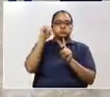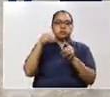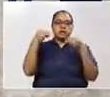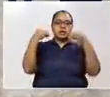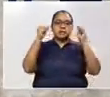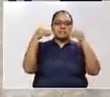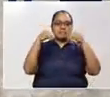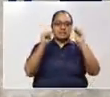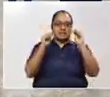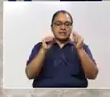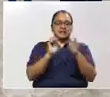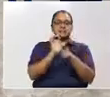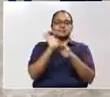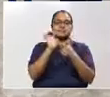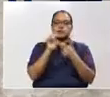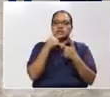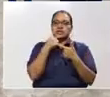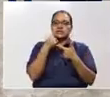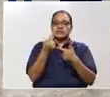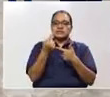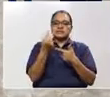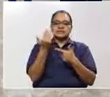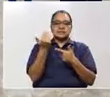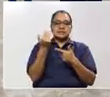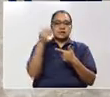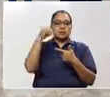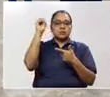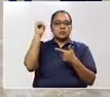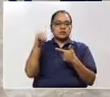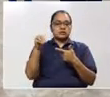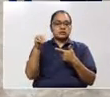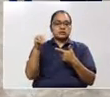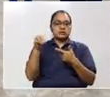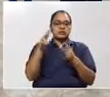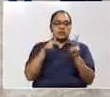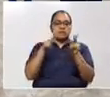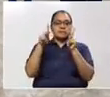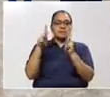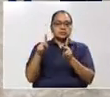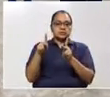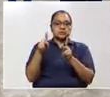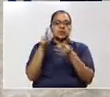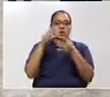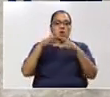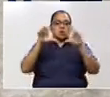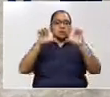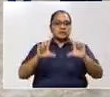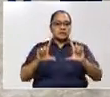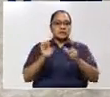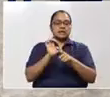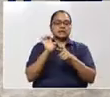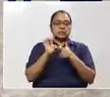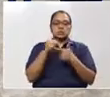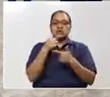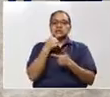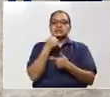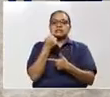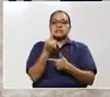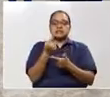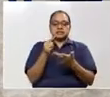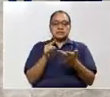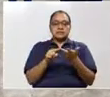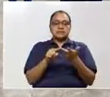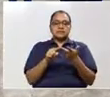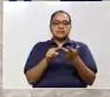naturaleza de este impuesto, que es que quien lo paga son los clientes o el consumidor, entonces las medidas se